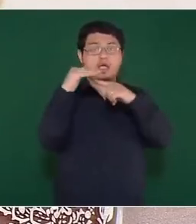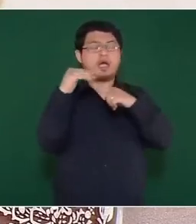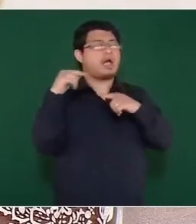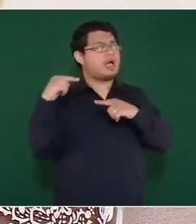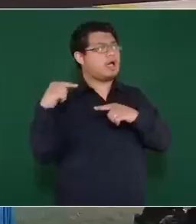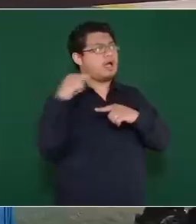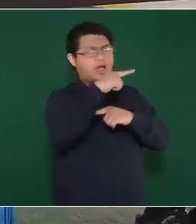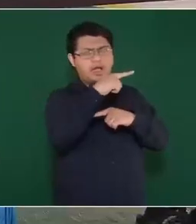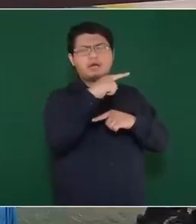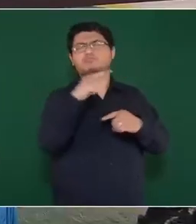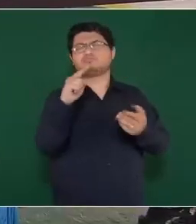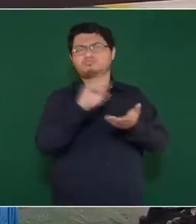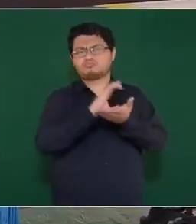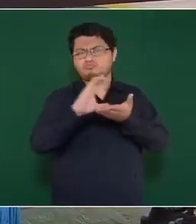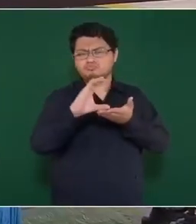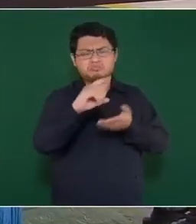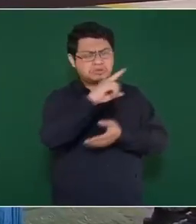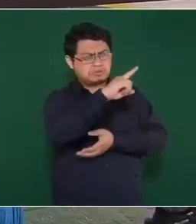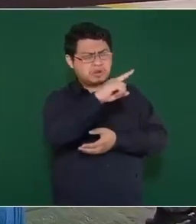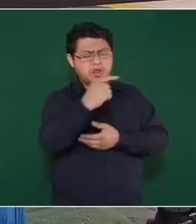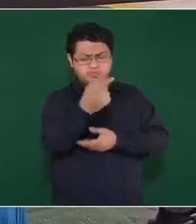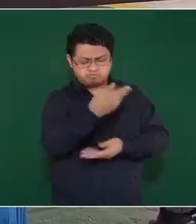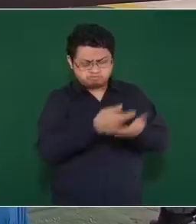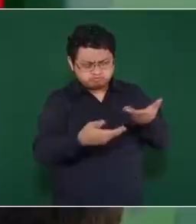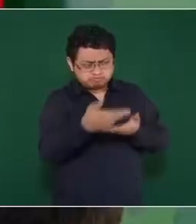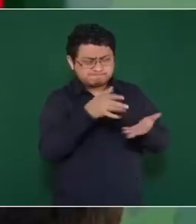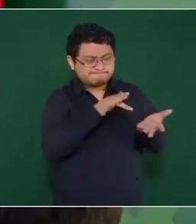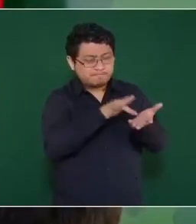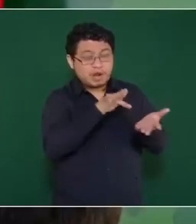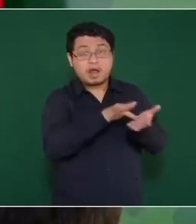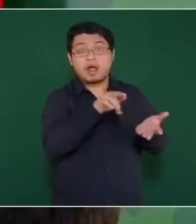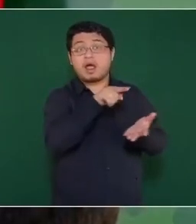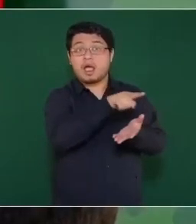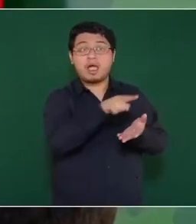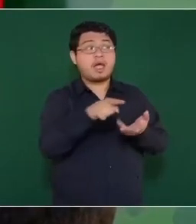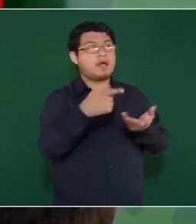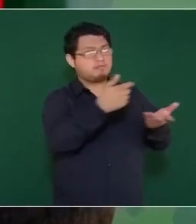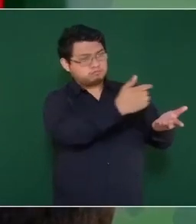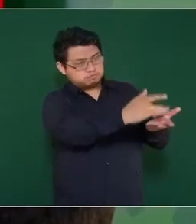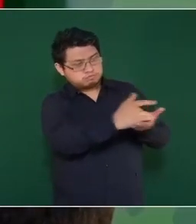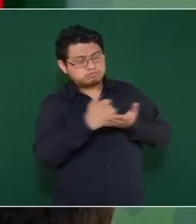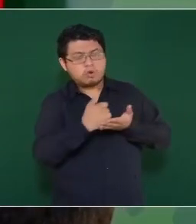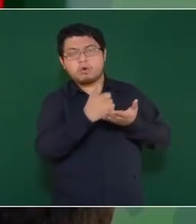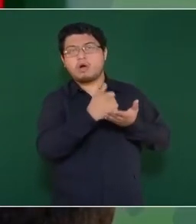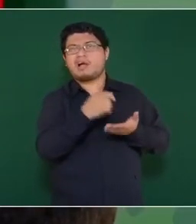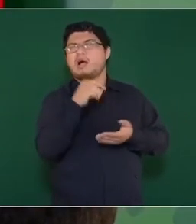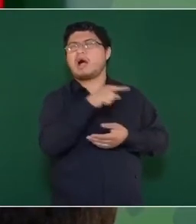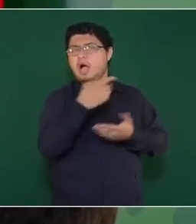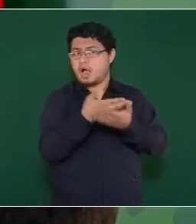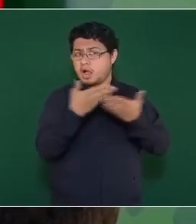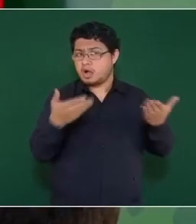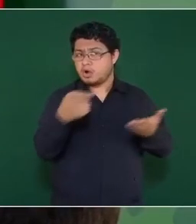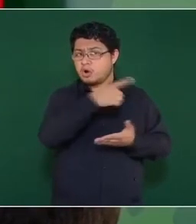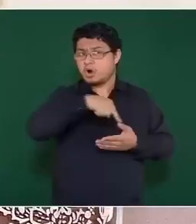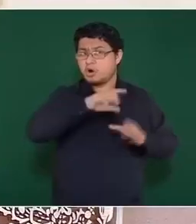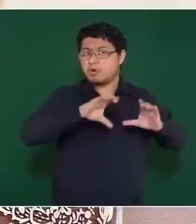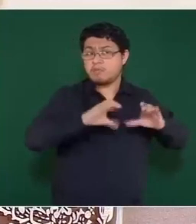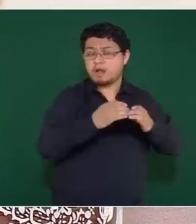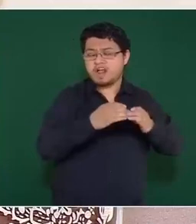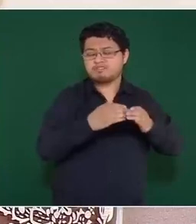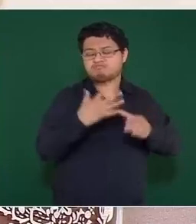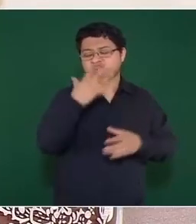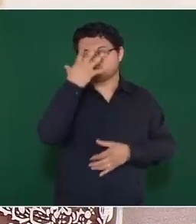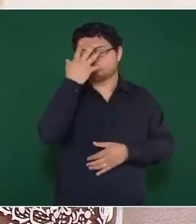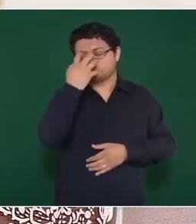democracia, por donde salió el petróleo y por donde viven hoy un momento siempre de nostalgia